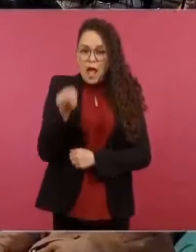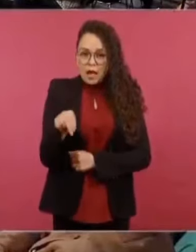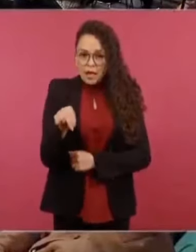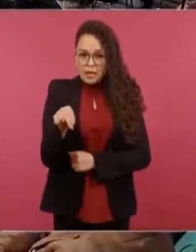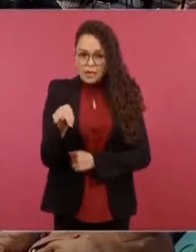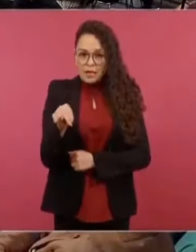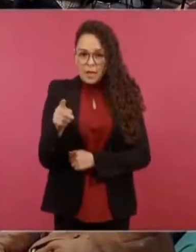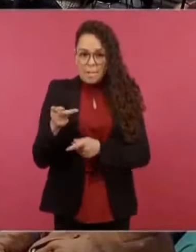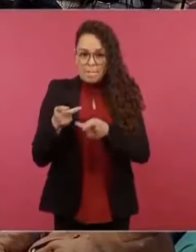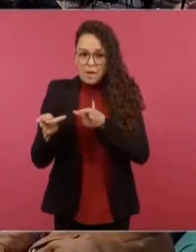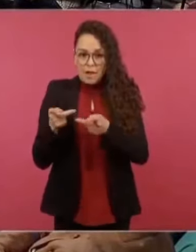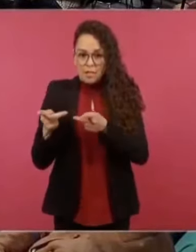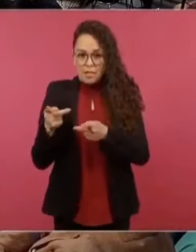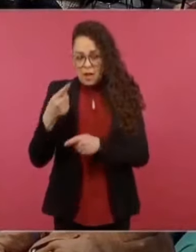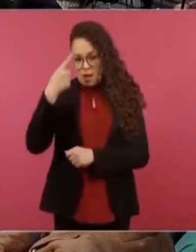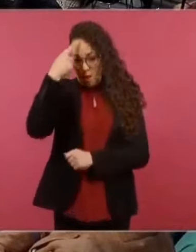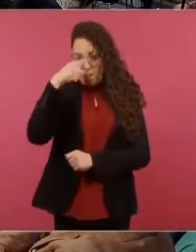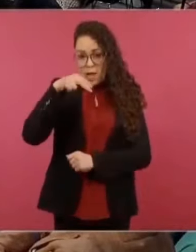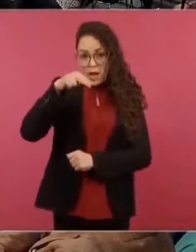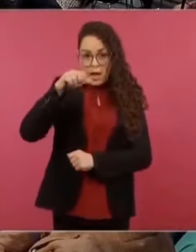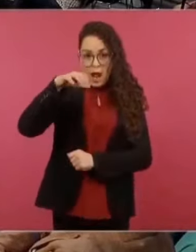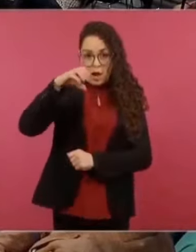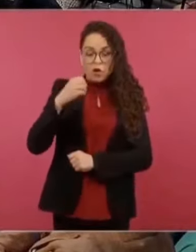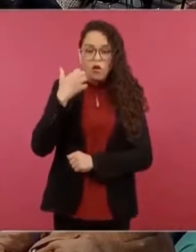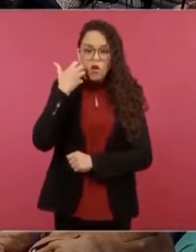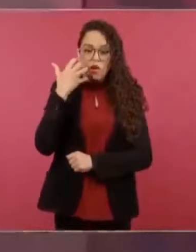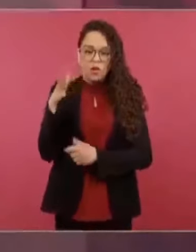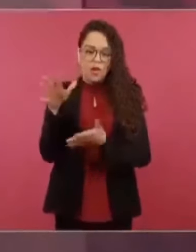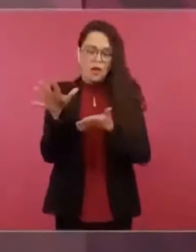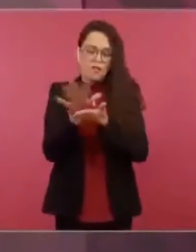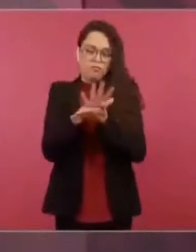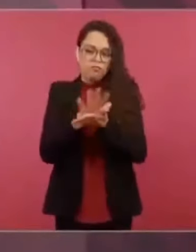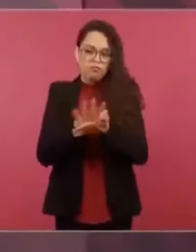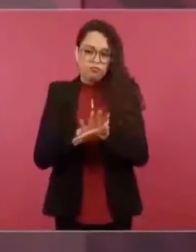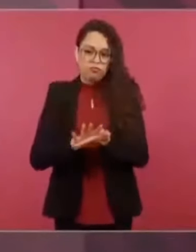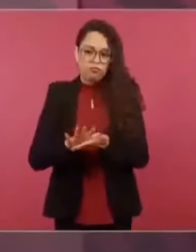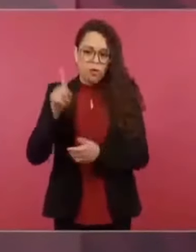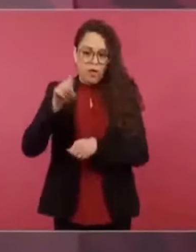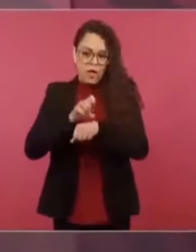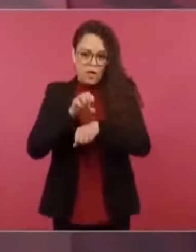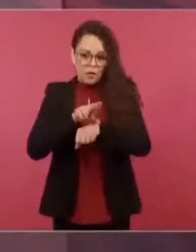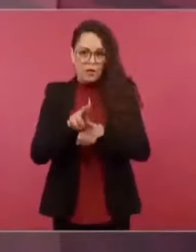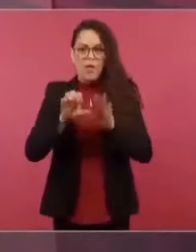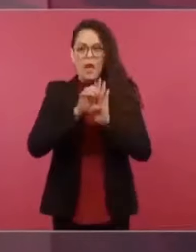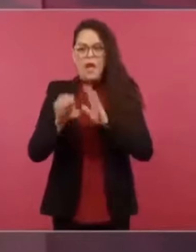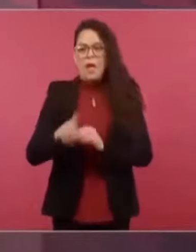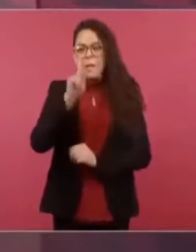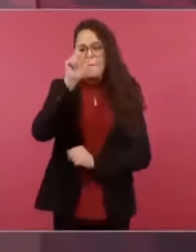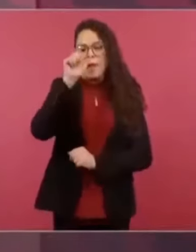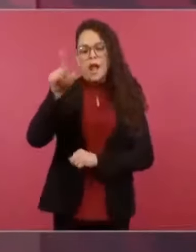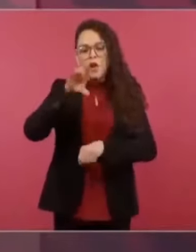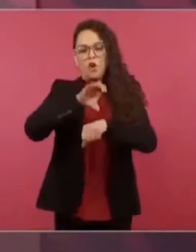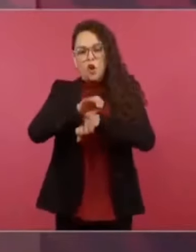en Ecuador, como el Plan Colombia, como el Plan Mérida.